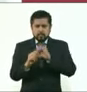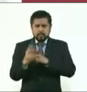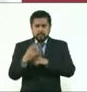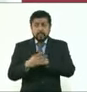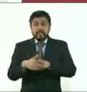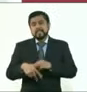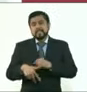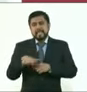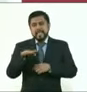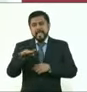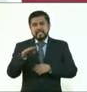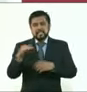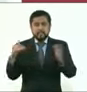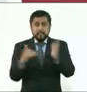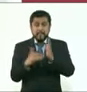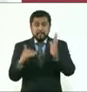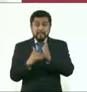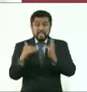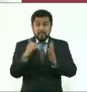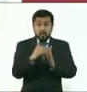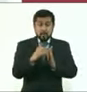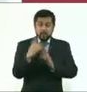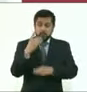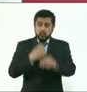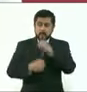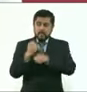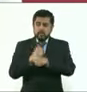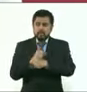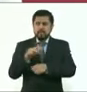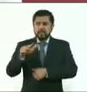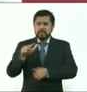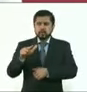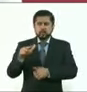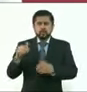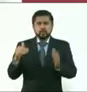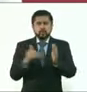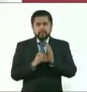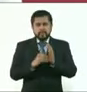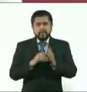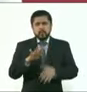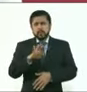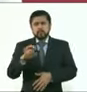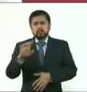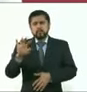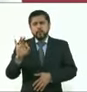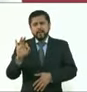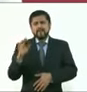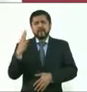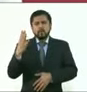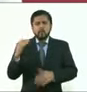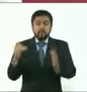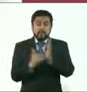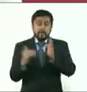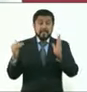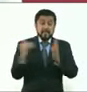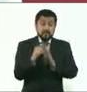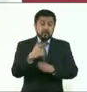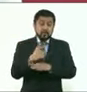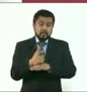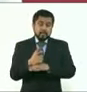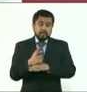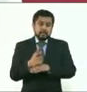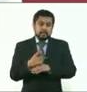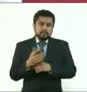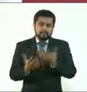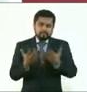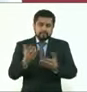mil millones de pesos, el año pasado recaudamos 18 mil 444 millones de pesos aproximadamente y de eso